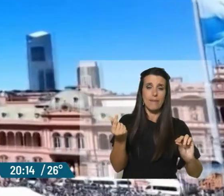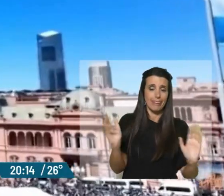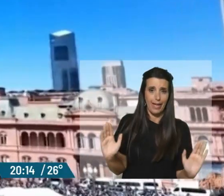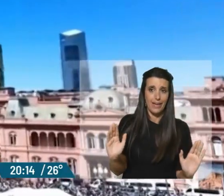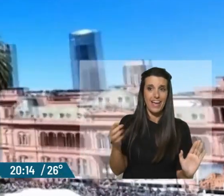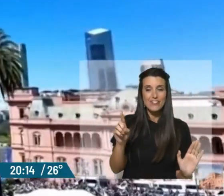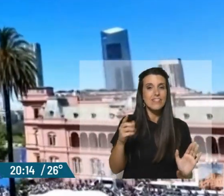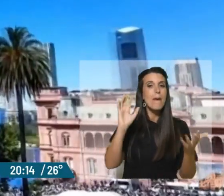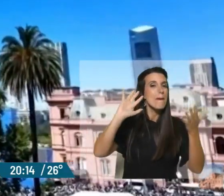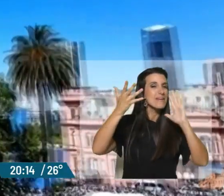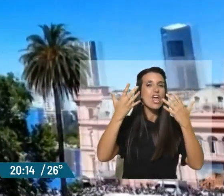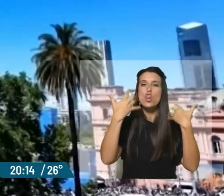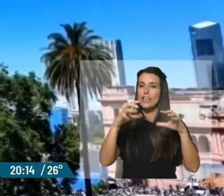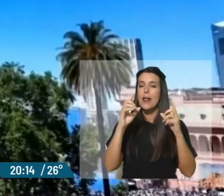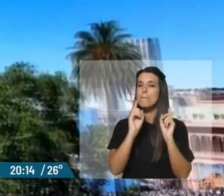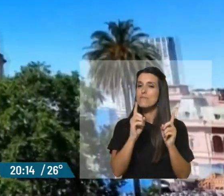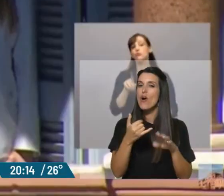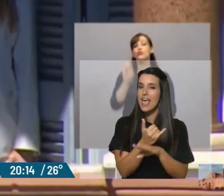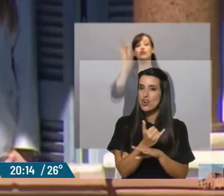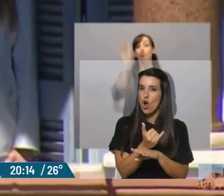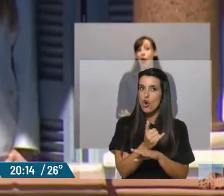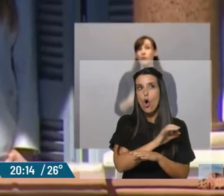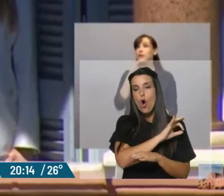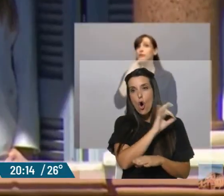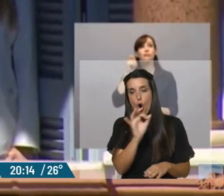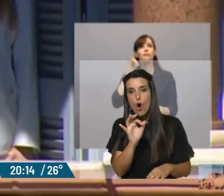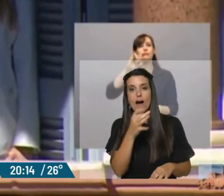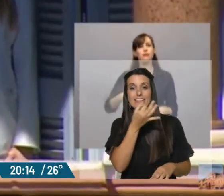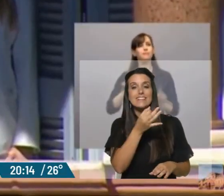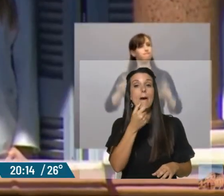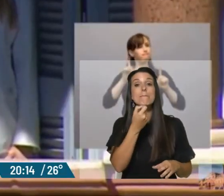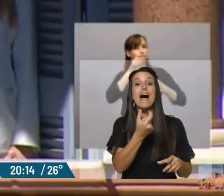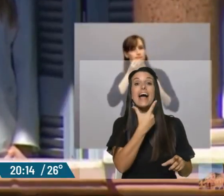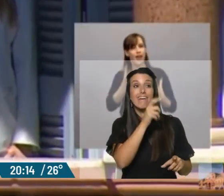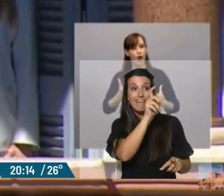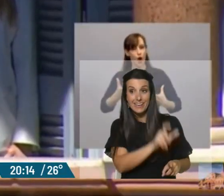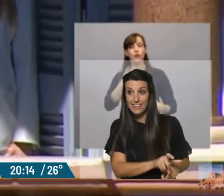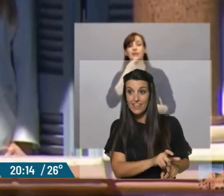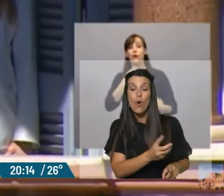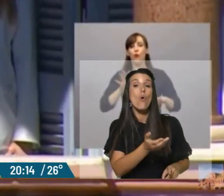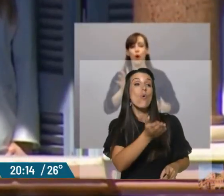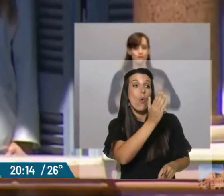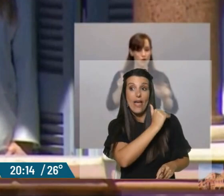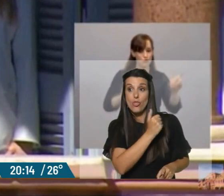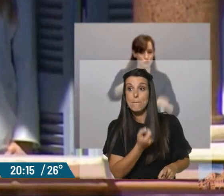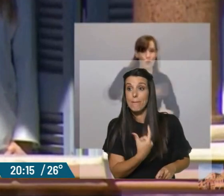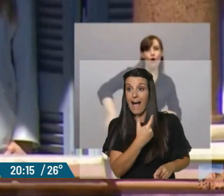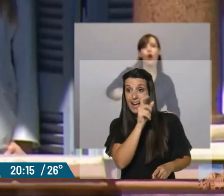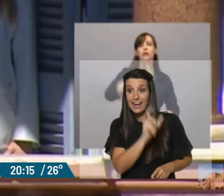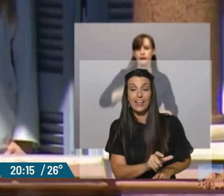Milley no quiere cometer el mismo error que cometió o que le achacan a Mauricio Macri, cuando, de alguna manera,